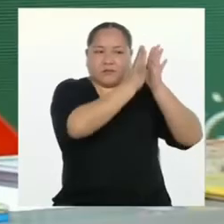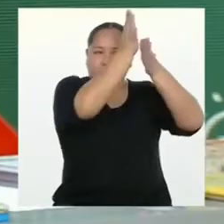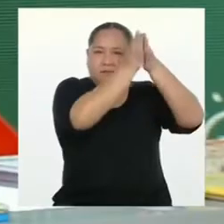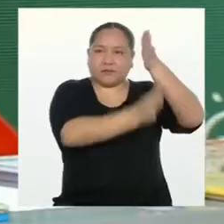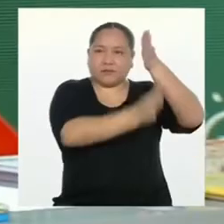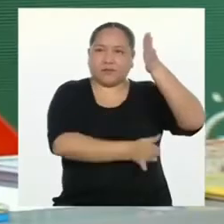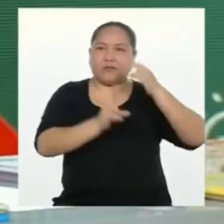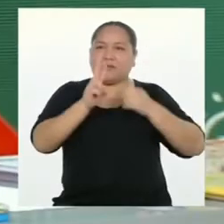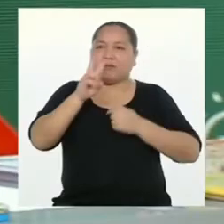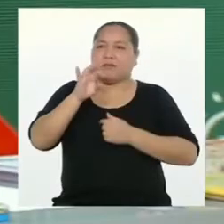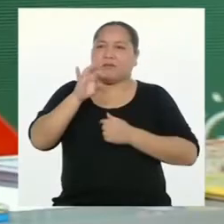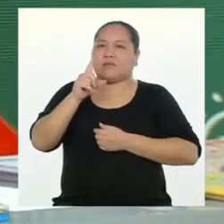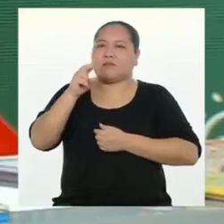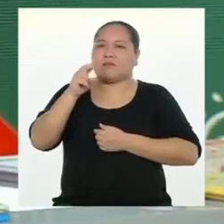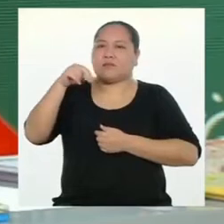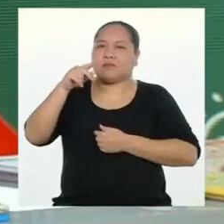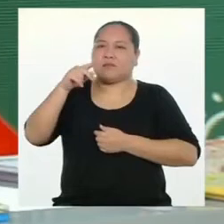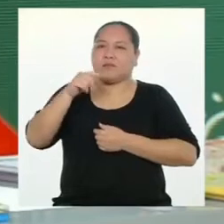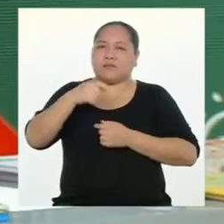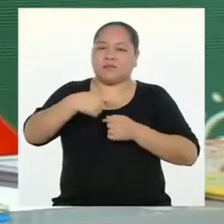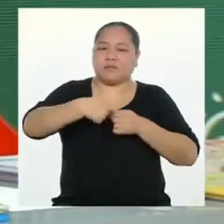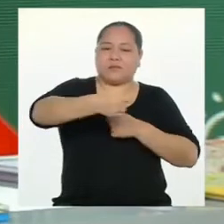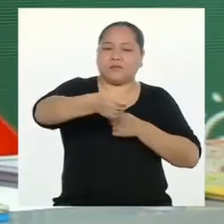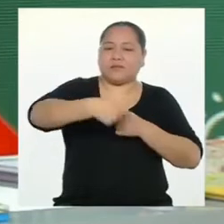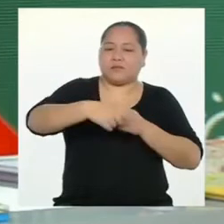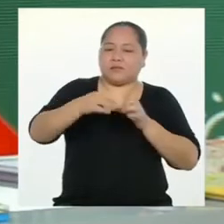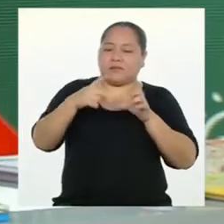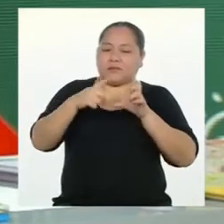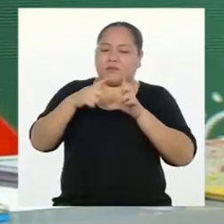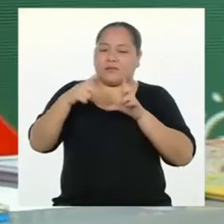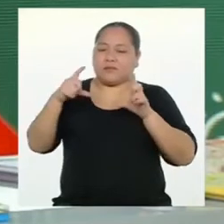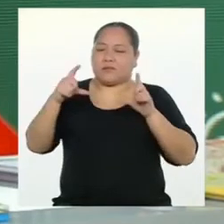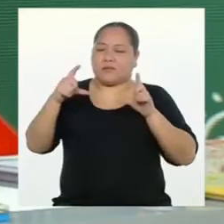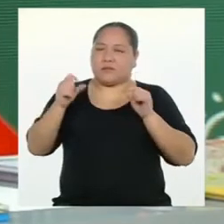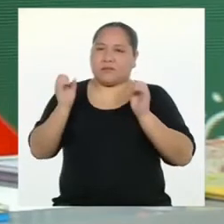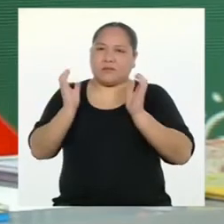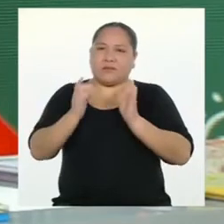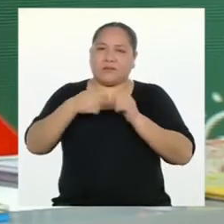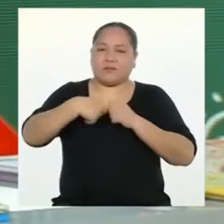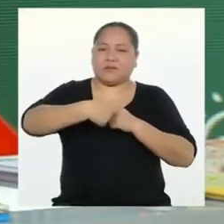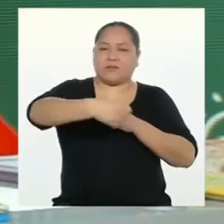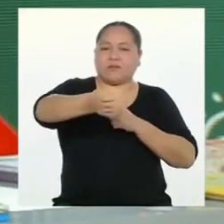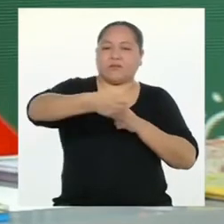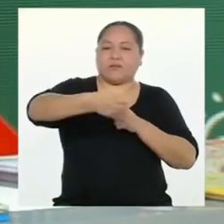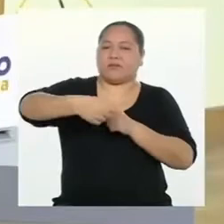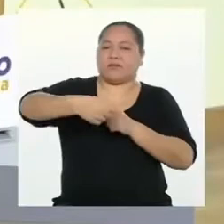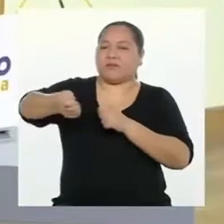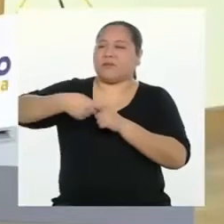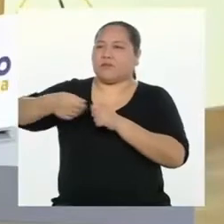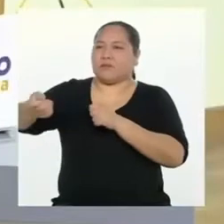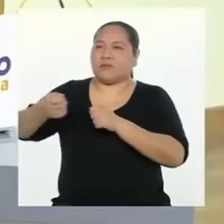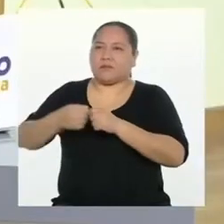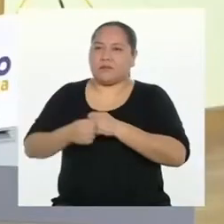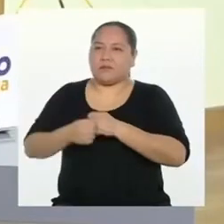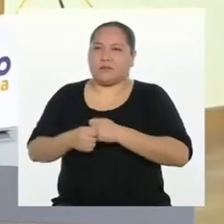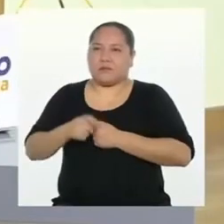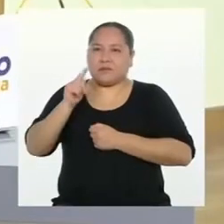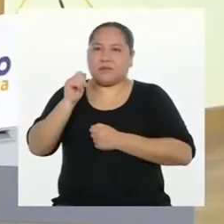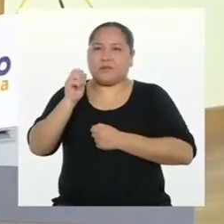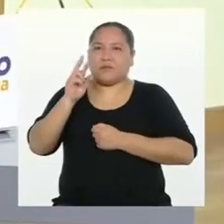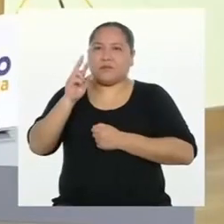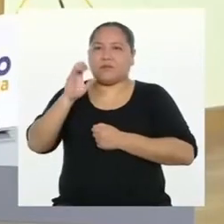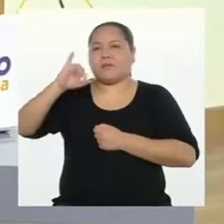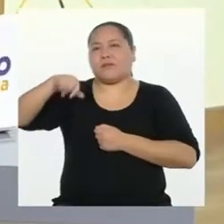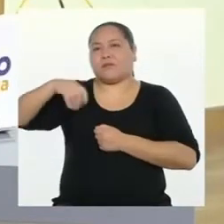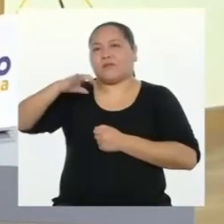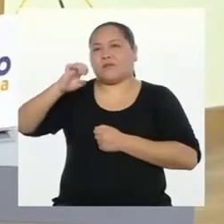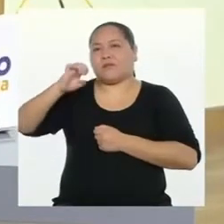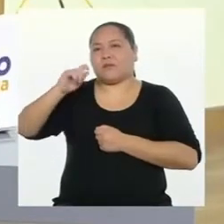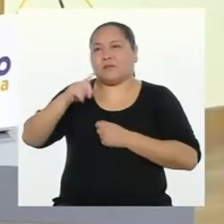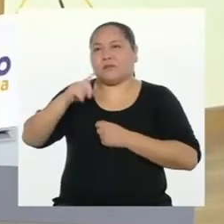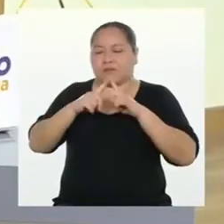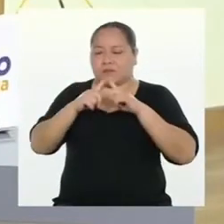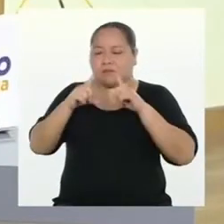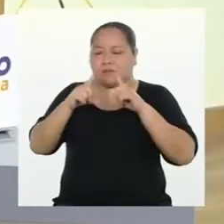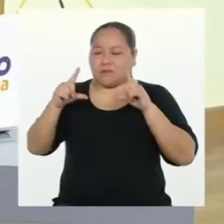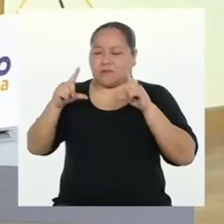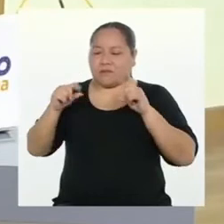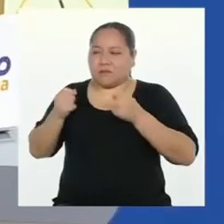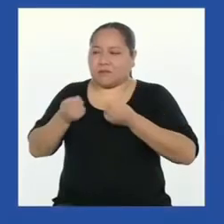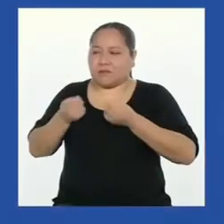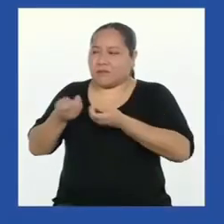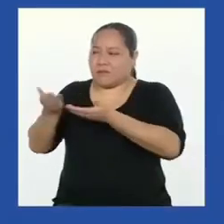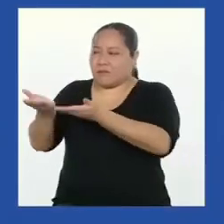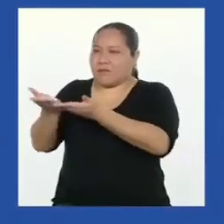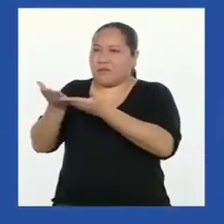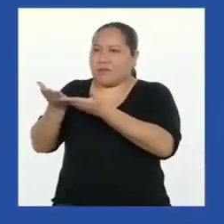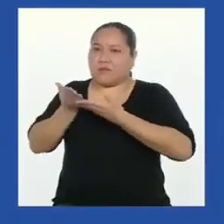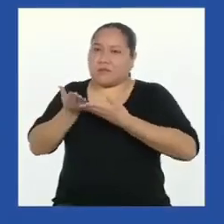El volante me suena a lo mismo, pero más pequeño y que se reparte de mano en mano. Y la tarjeta lo relaciono con las que usan para